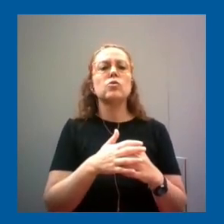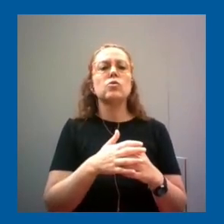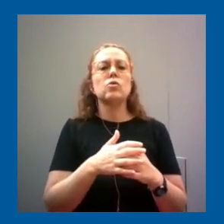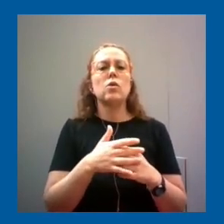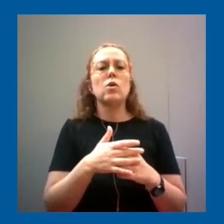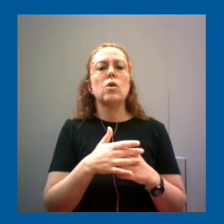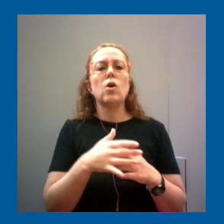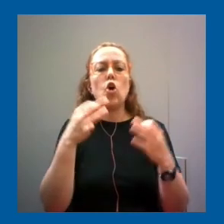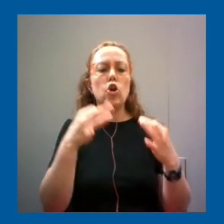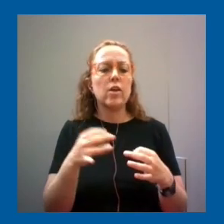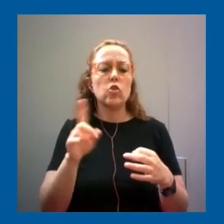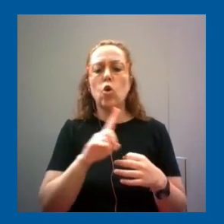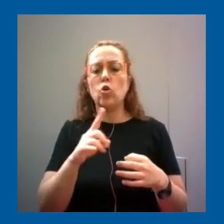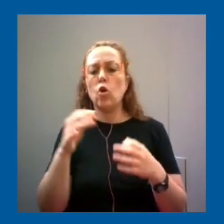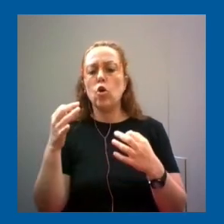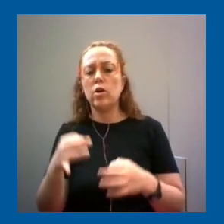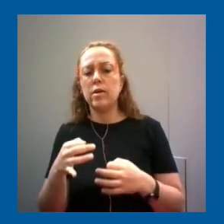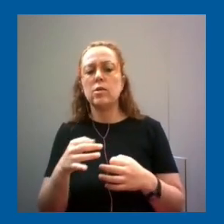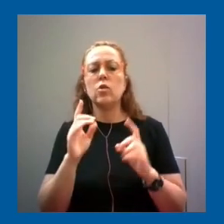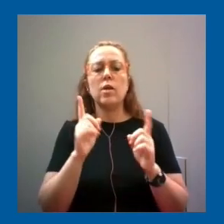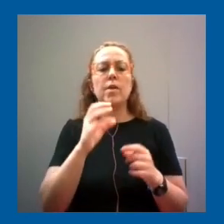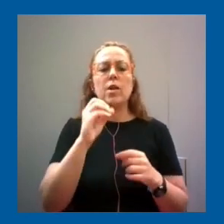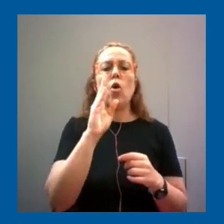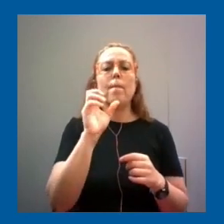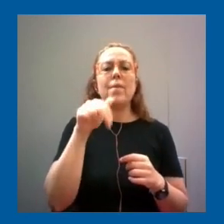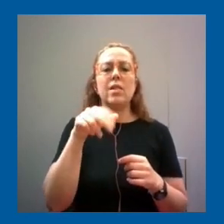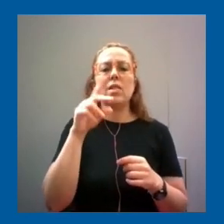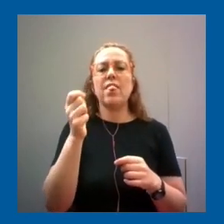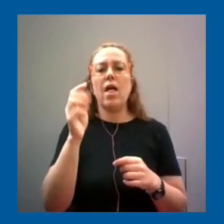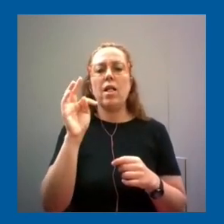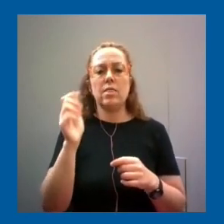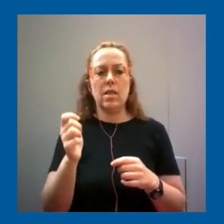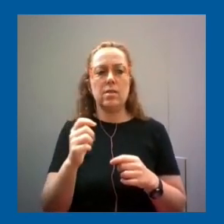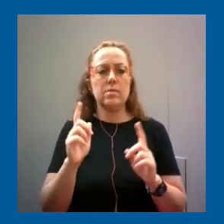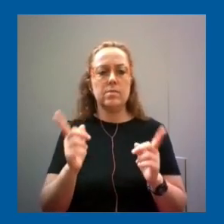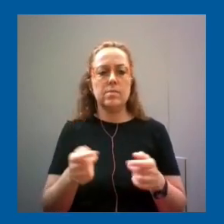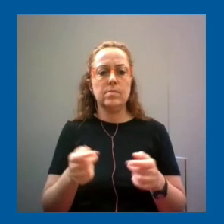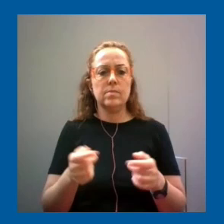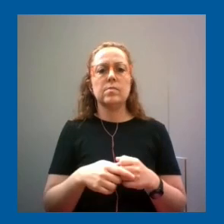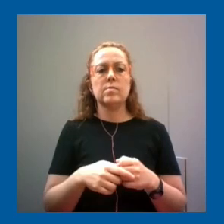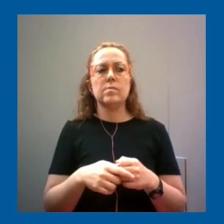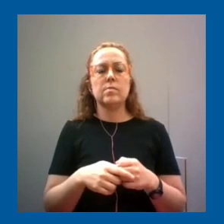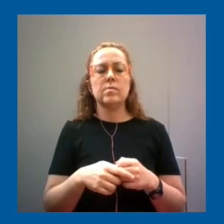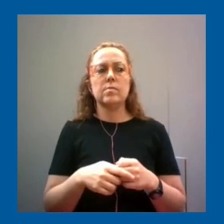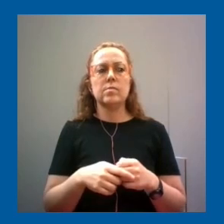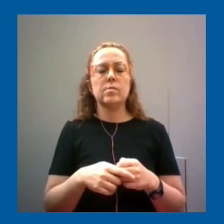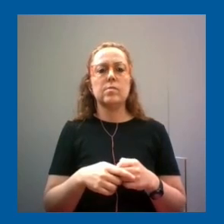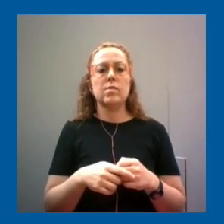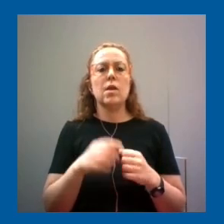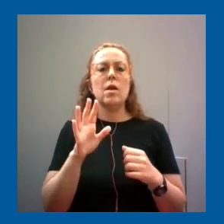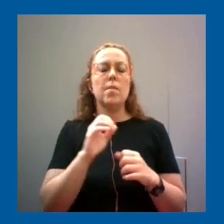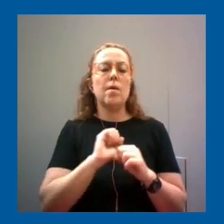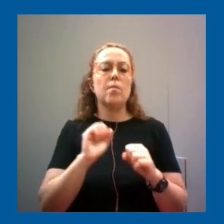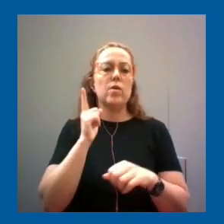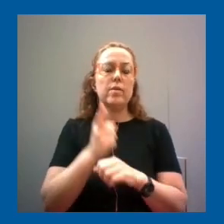Vamos a saber utilizar Open Data, que es toda la información disponible que tienen las organizaciones y los gobiernos que nos permiten tomar mejores decisiones.